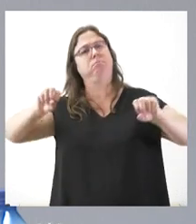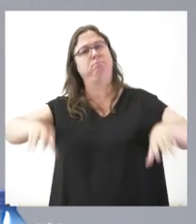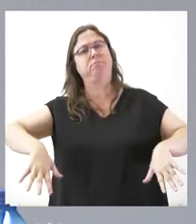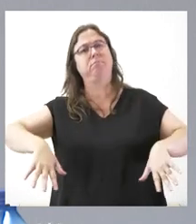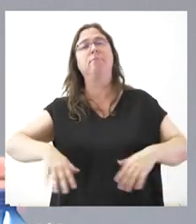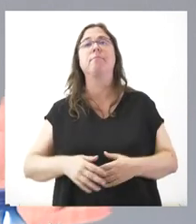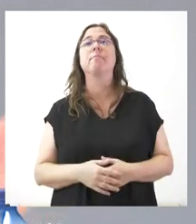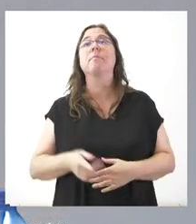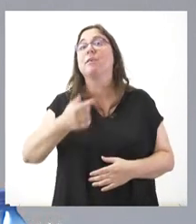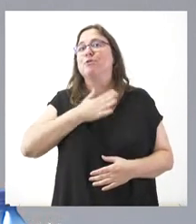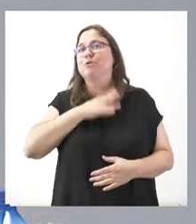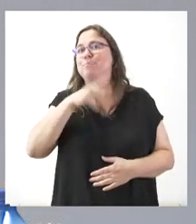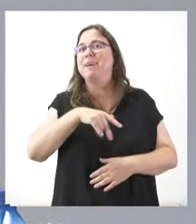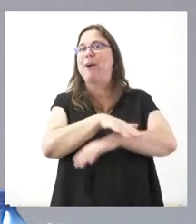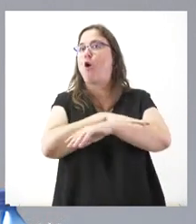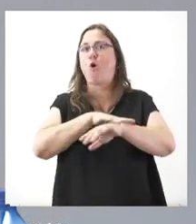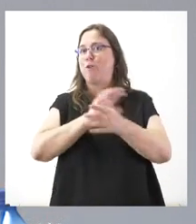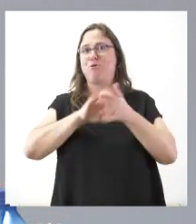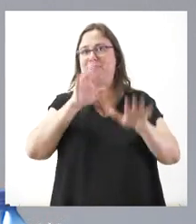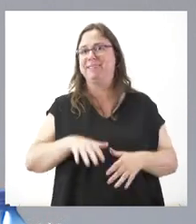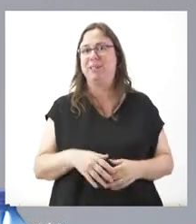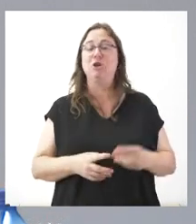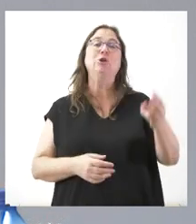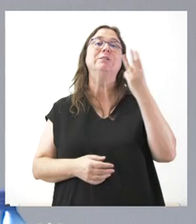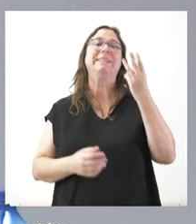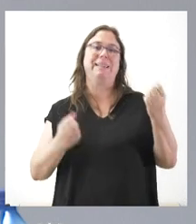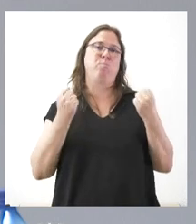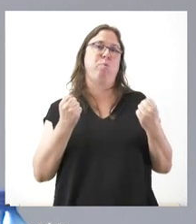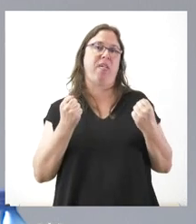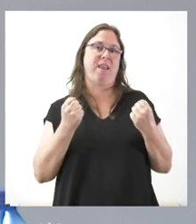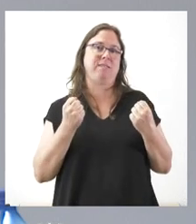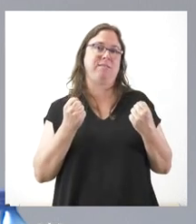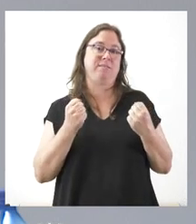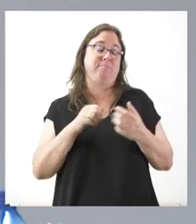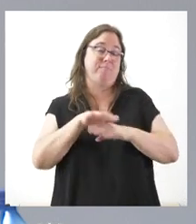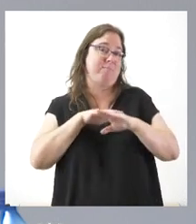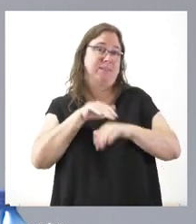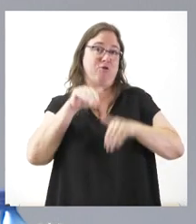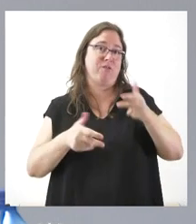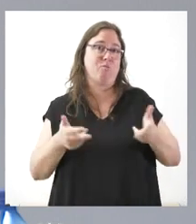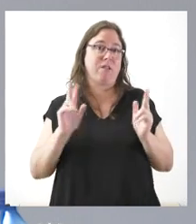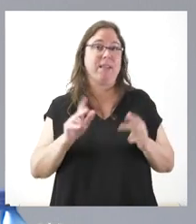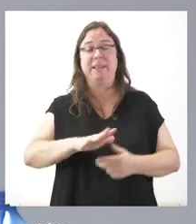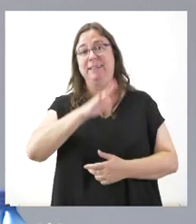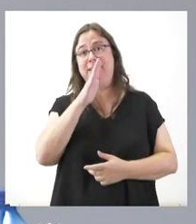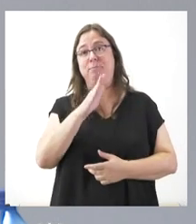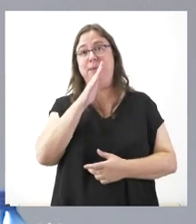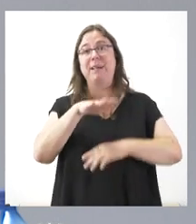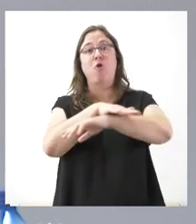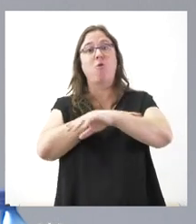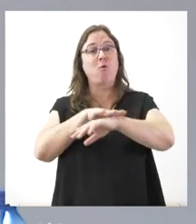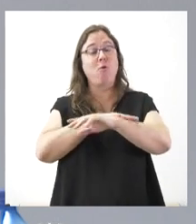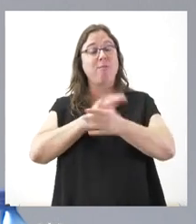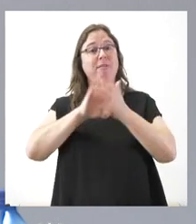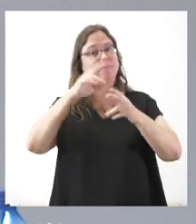Bueno, nosotros somos el Gobierno de Castilla y León y, por tanto, uno de los tres poderes esenciales es una democracia. Y ocurre que el Gobierno de Castilla y es muy